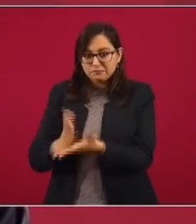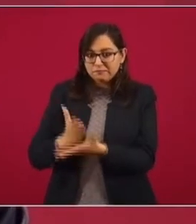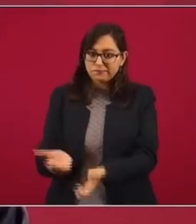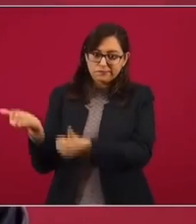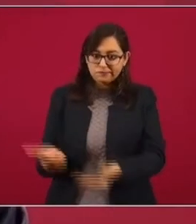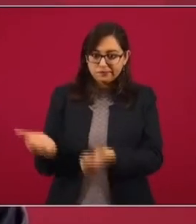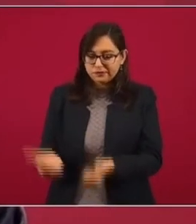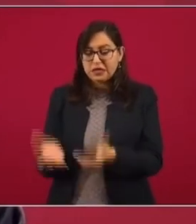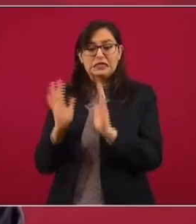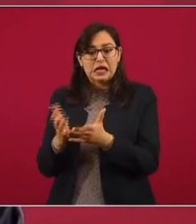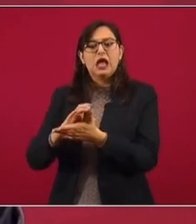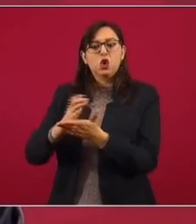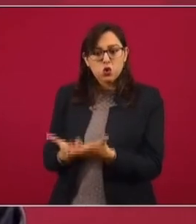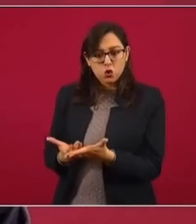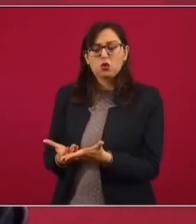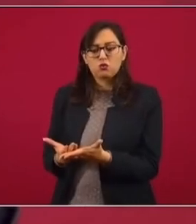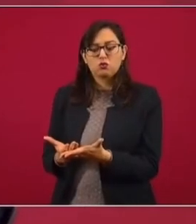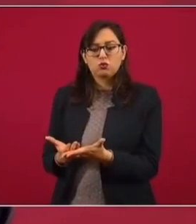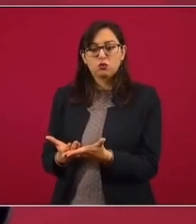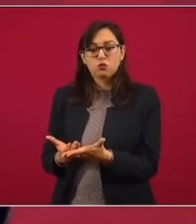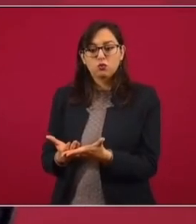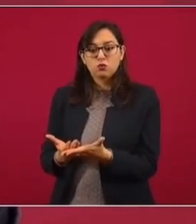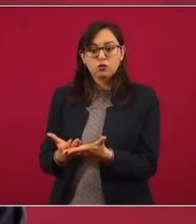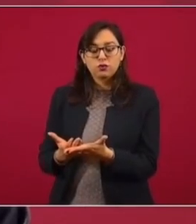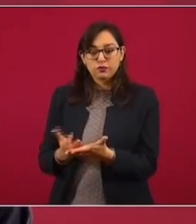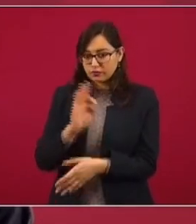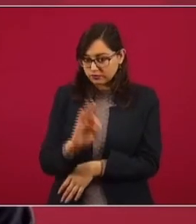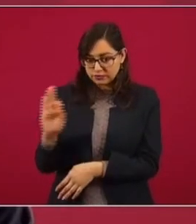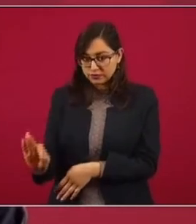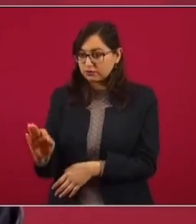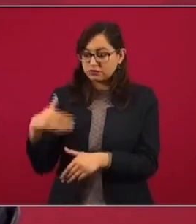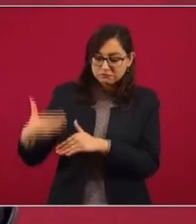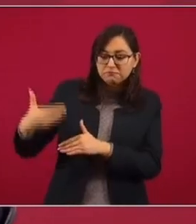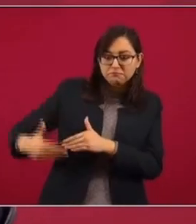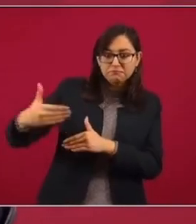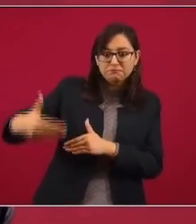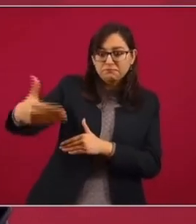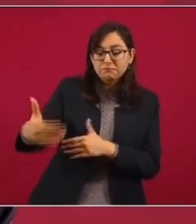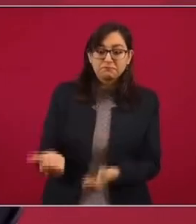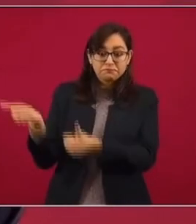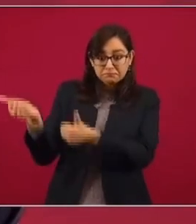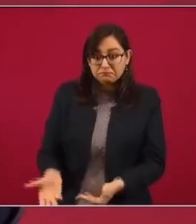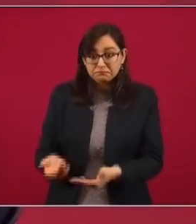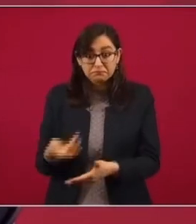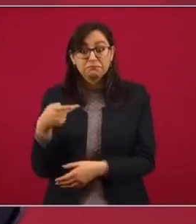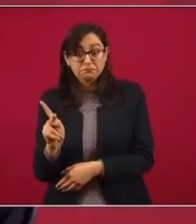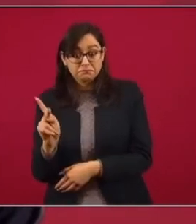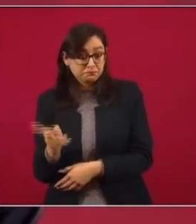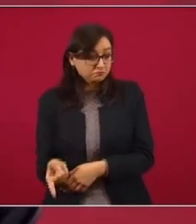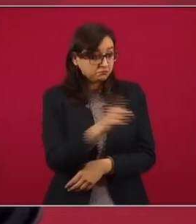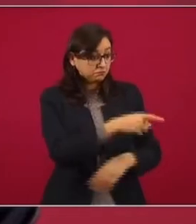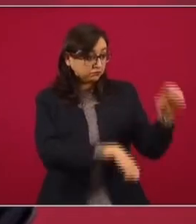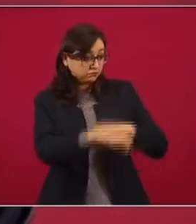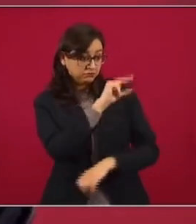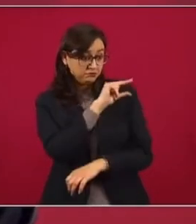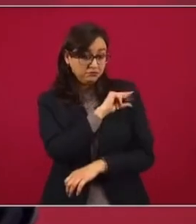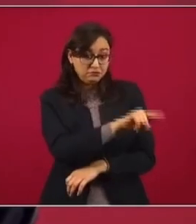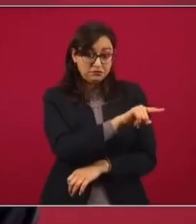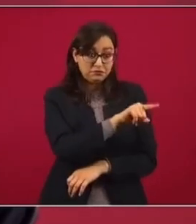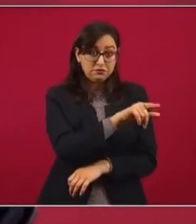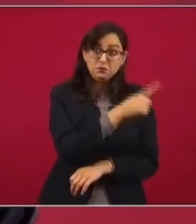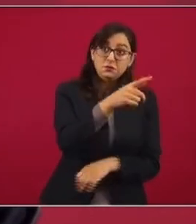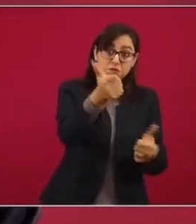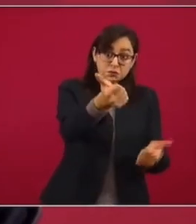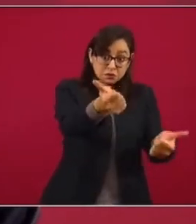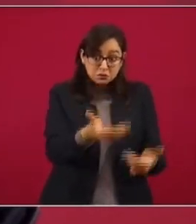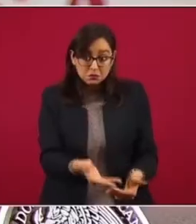suscritos contratos y también fechas de entrega. No nos oponemos a que una empresa pueda